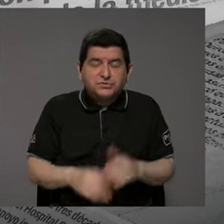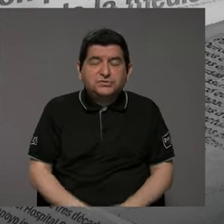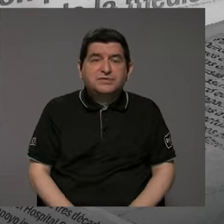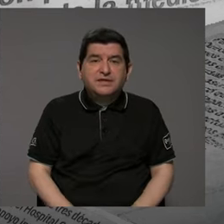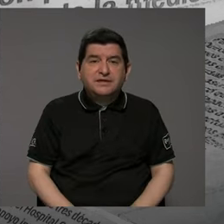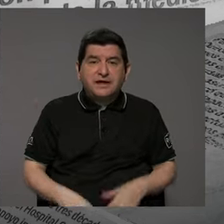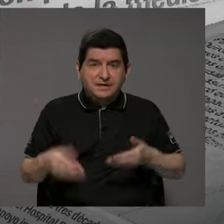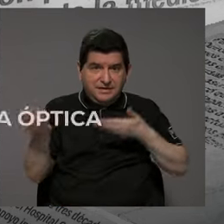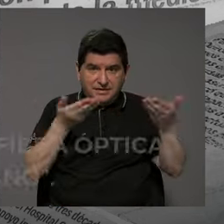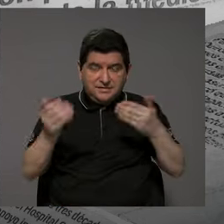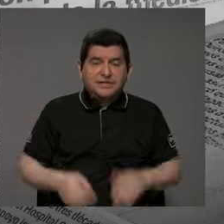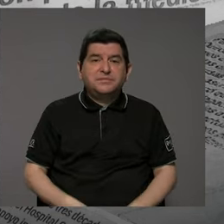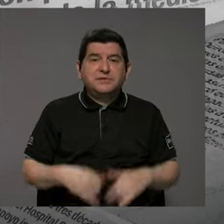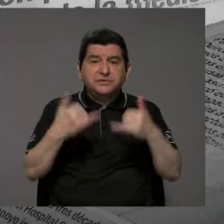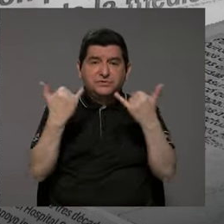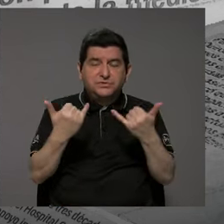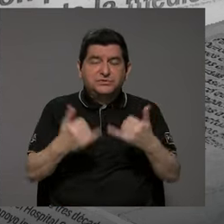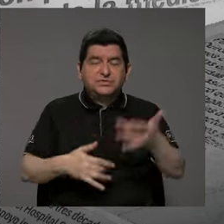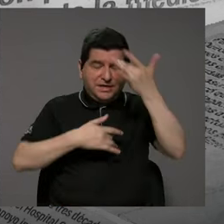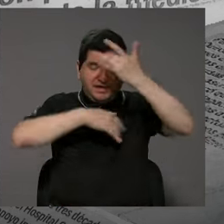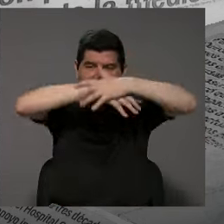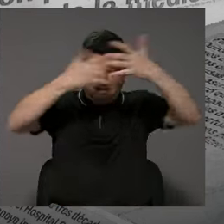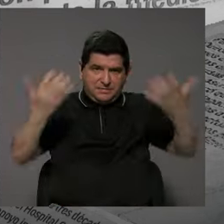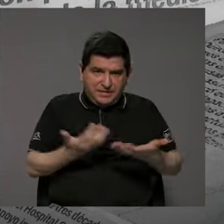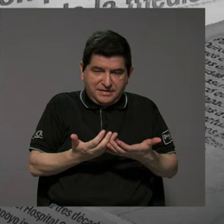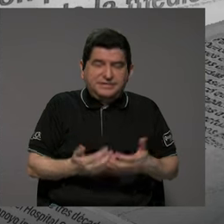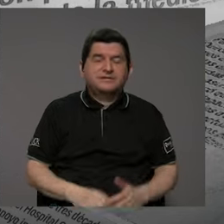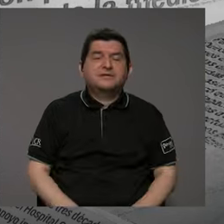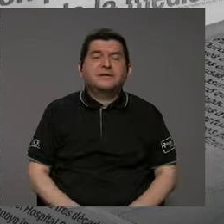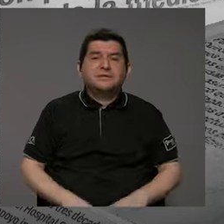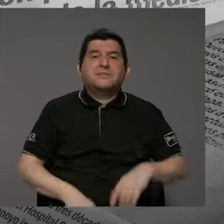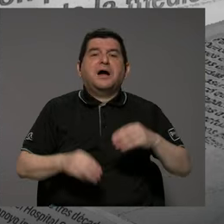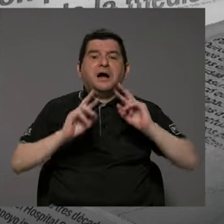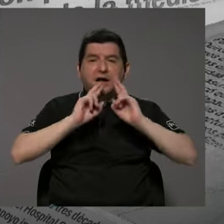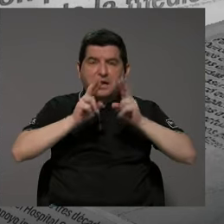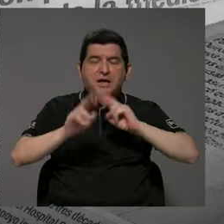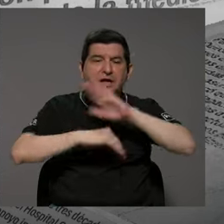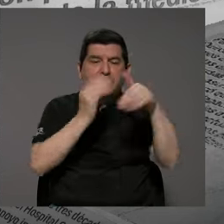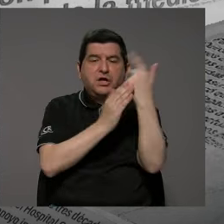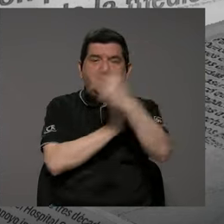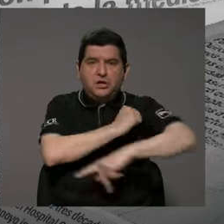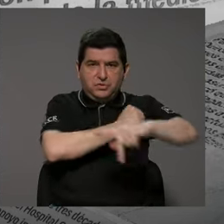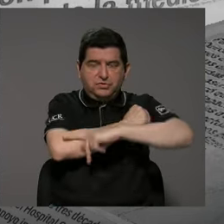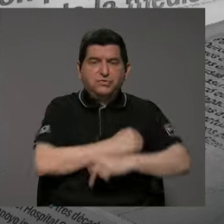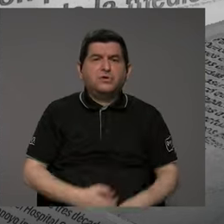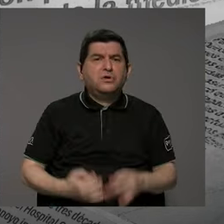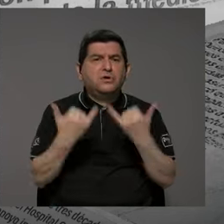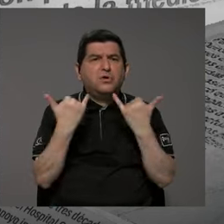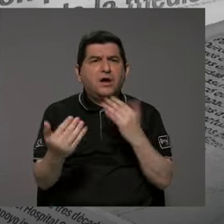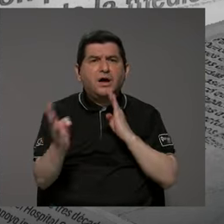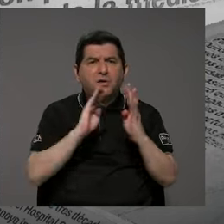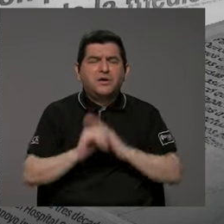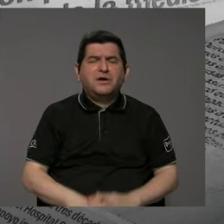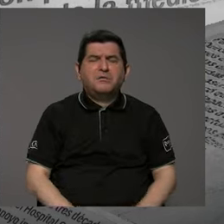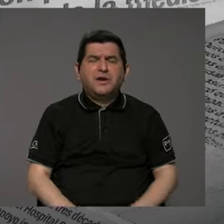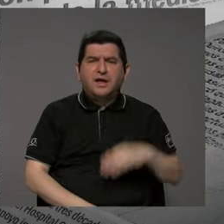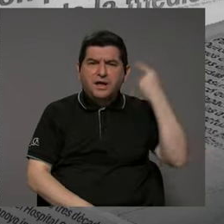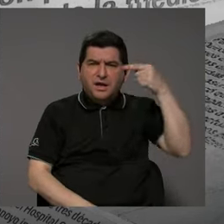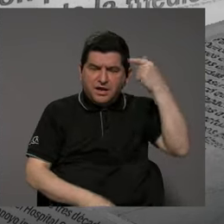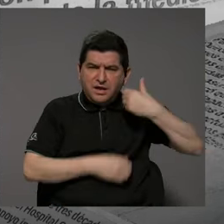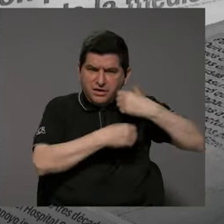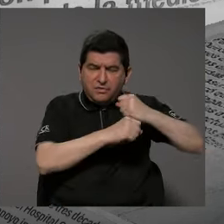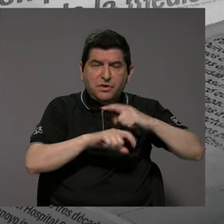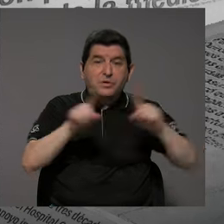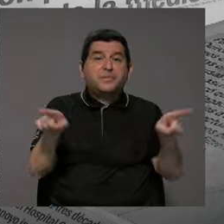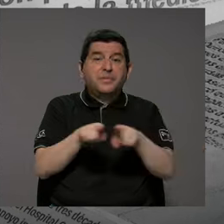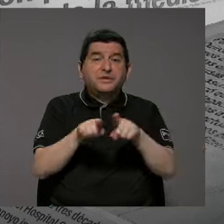ya empezó a rendir frutos a nivel, a todo nivel, a nivel del país. De hecho, yo sé que ahorita estamos hablando de gobiernos locales, pero también en hogares, el porcentaje